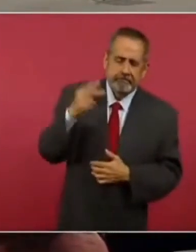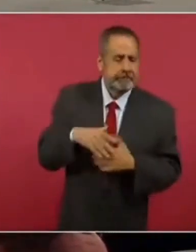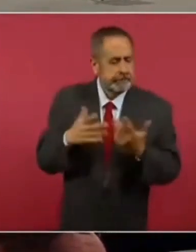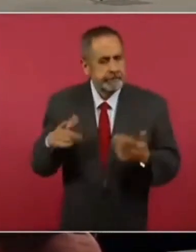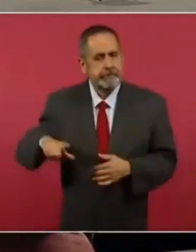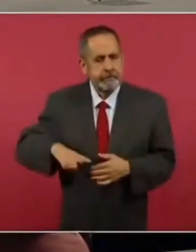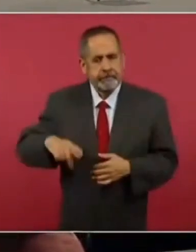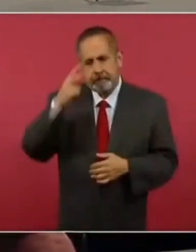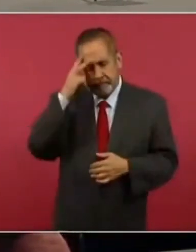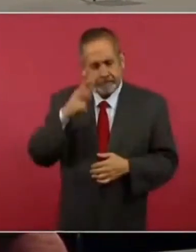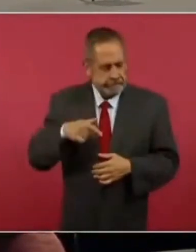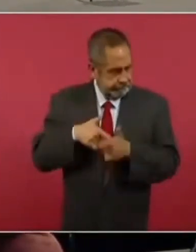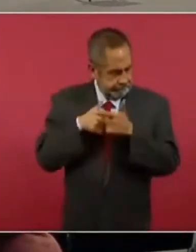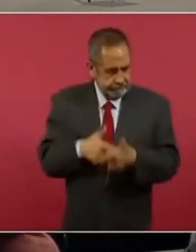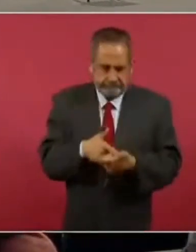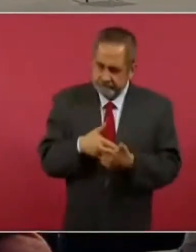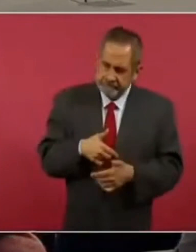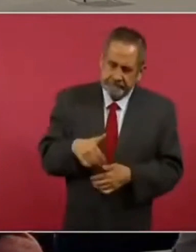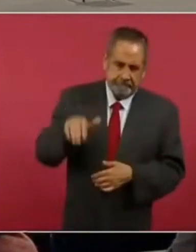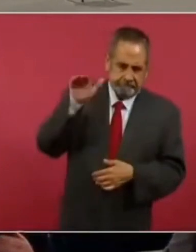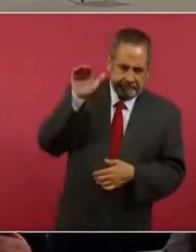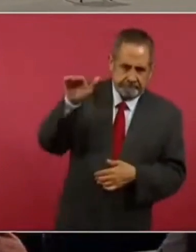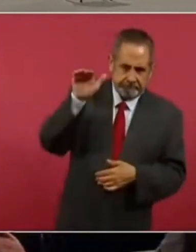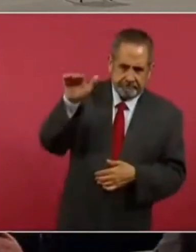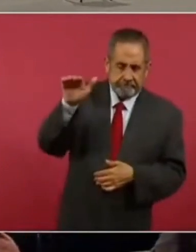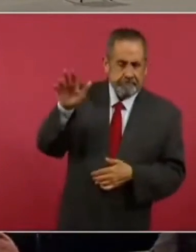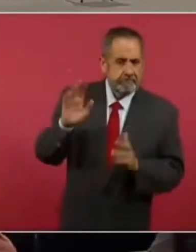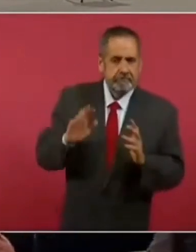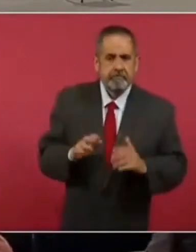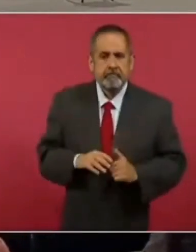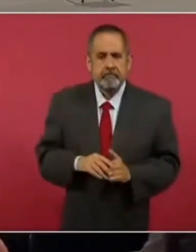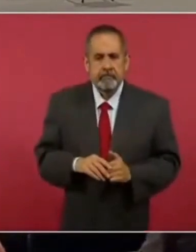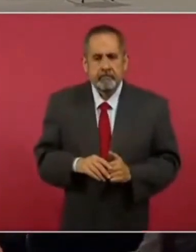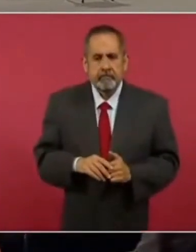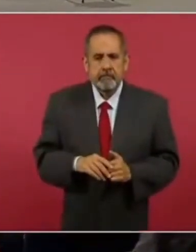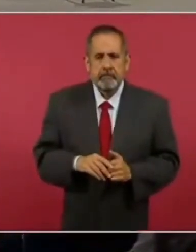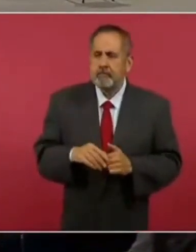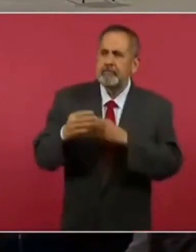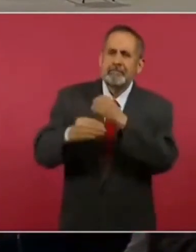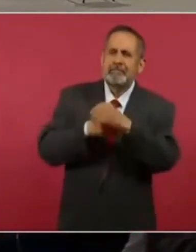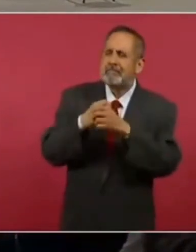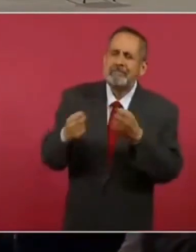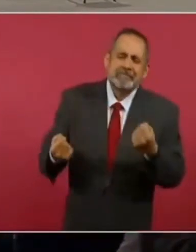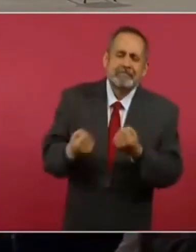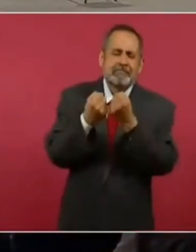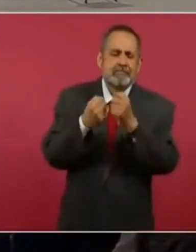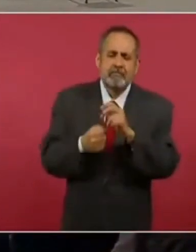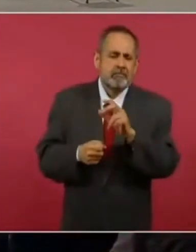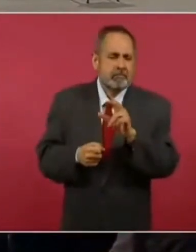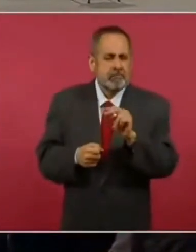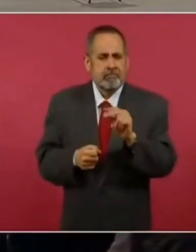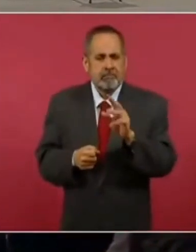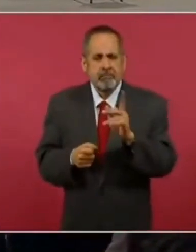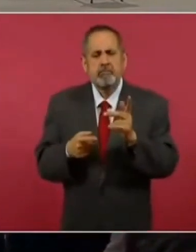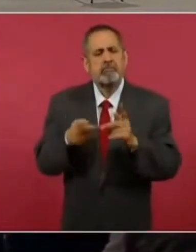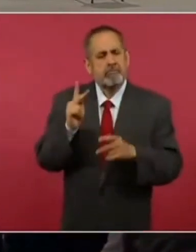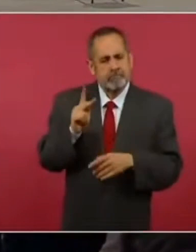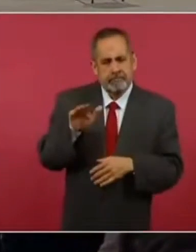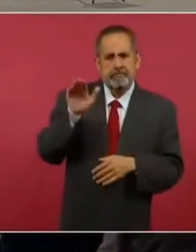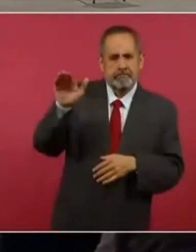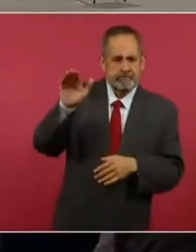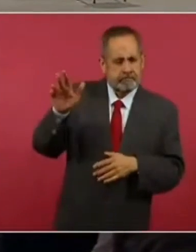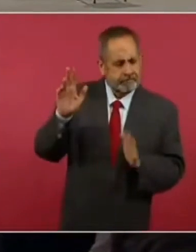mexicano no va a establecer conflictos con estados